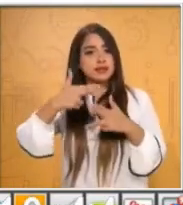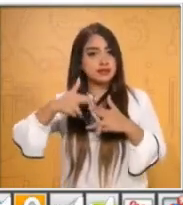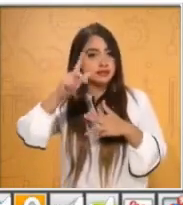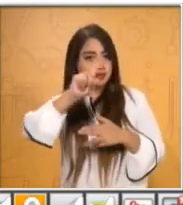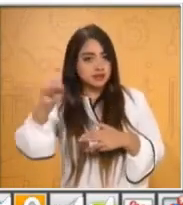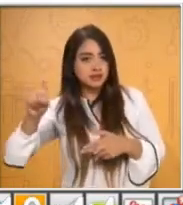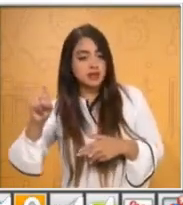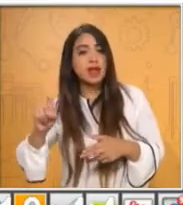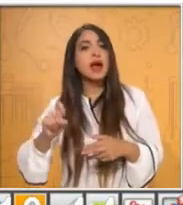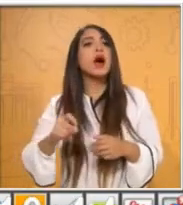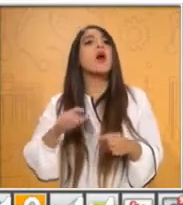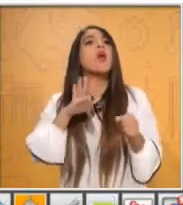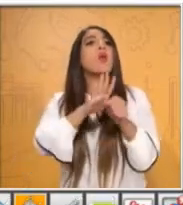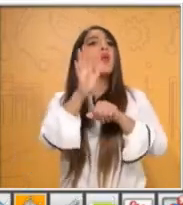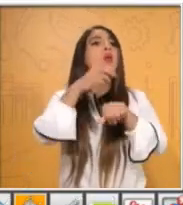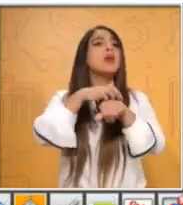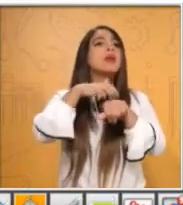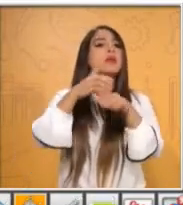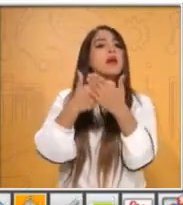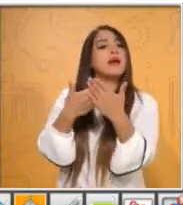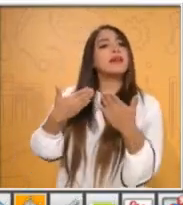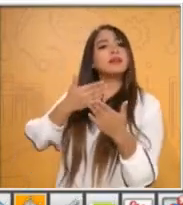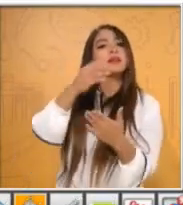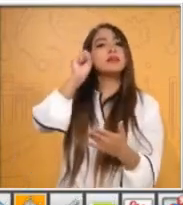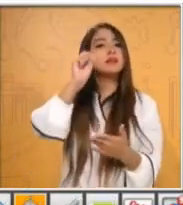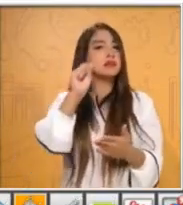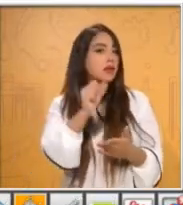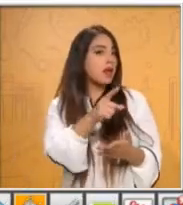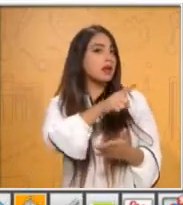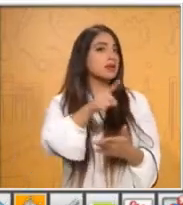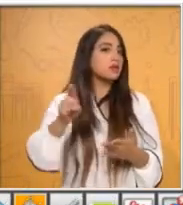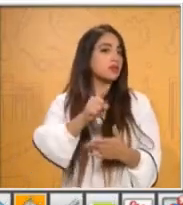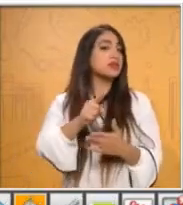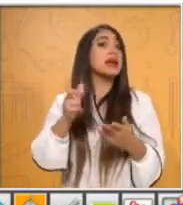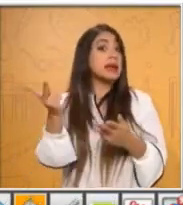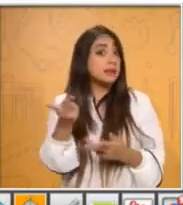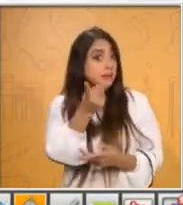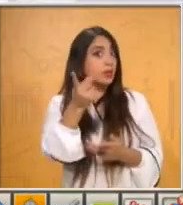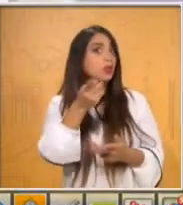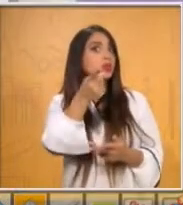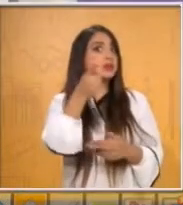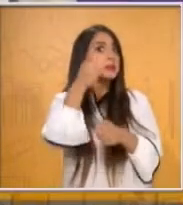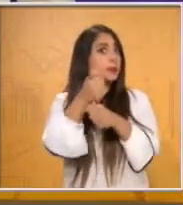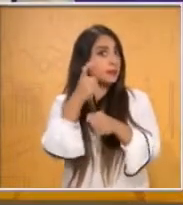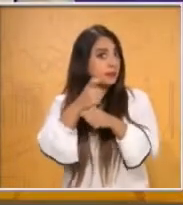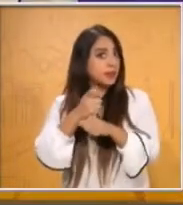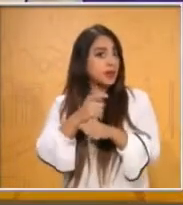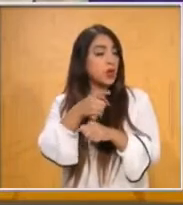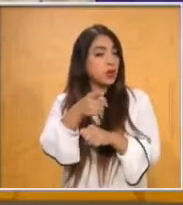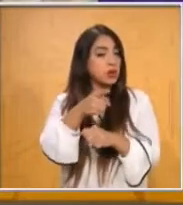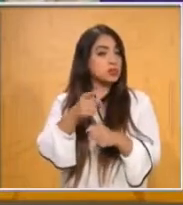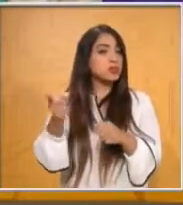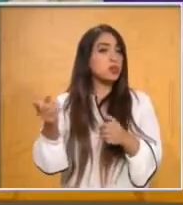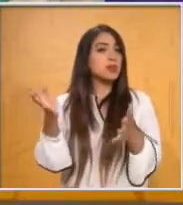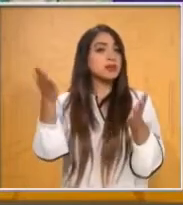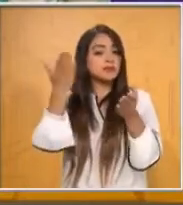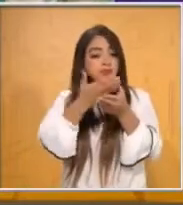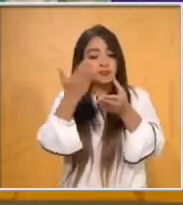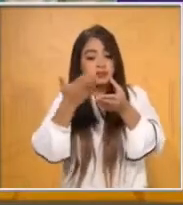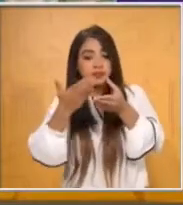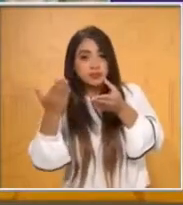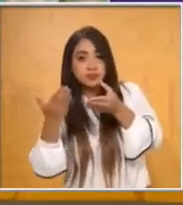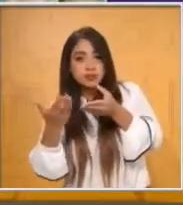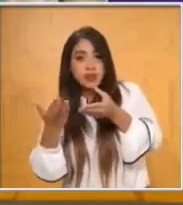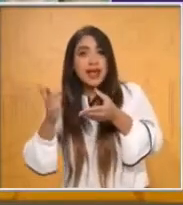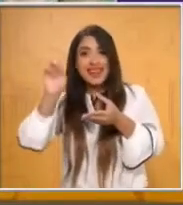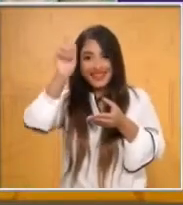esas son las tres preguntas para primer grado que van incluidas en su carpeta de evidencias. Recuerda que